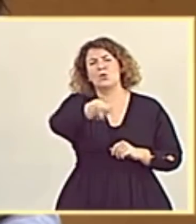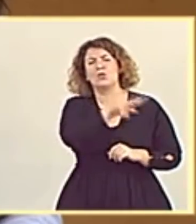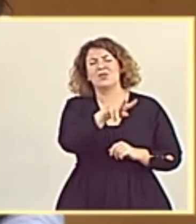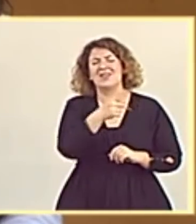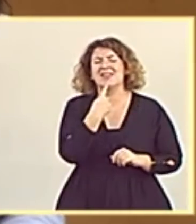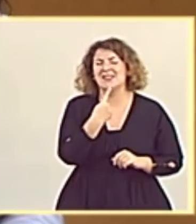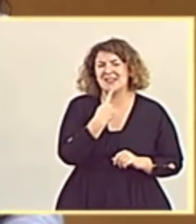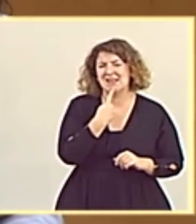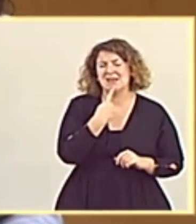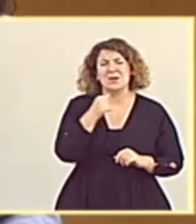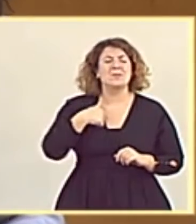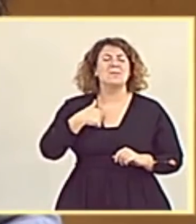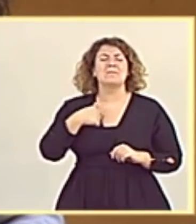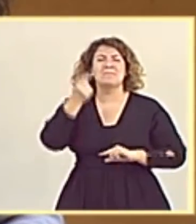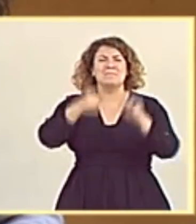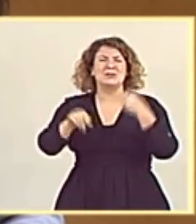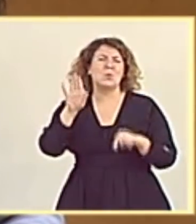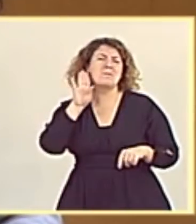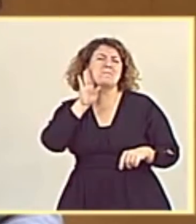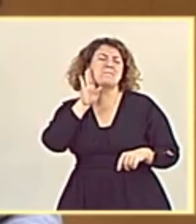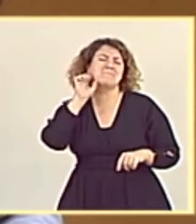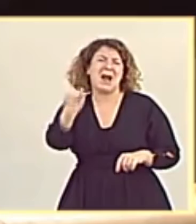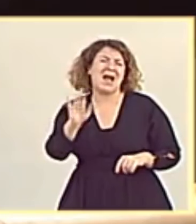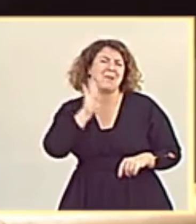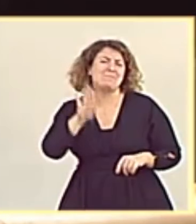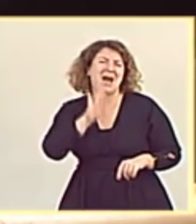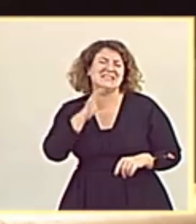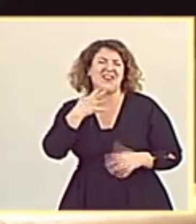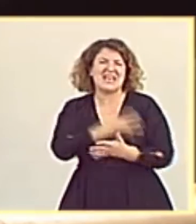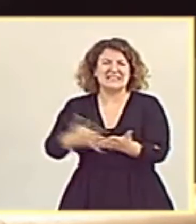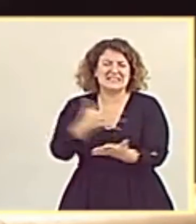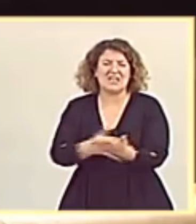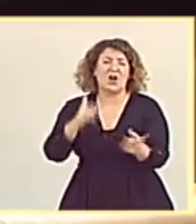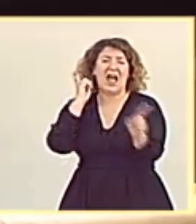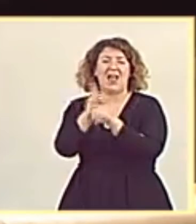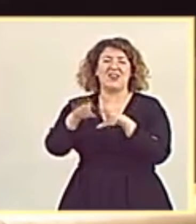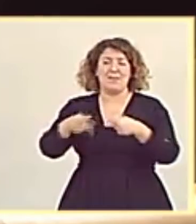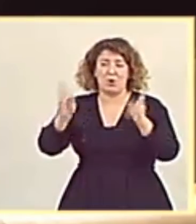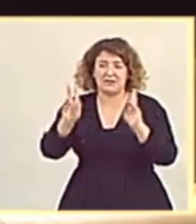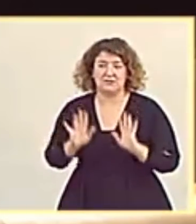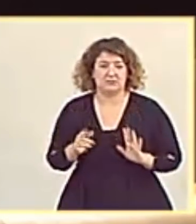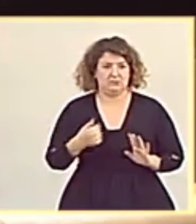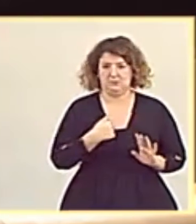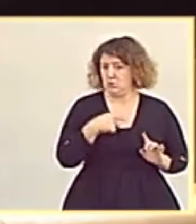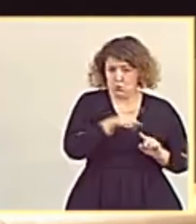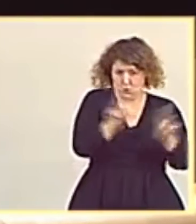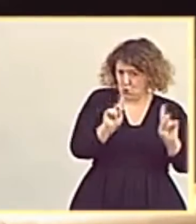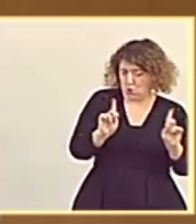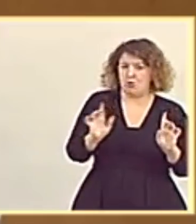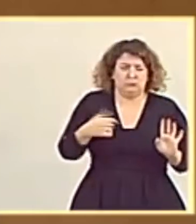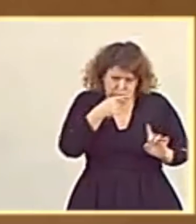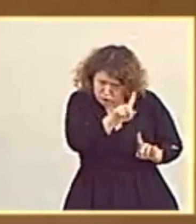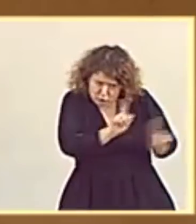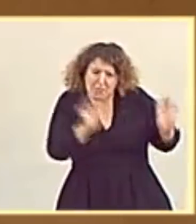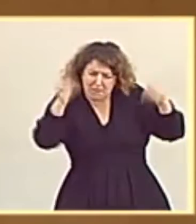presupuestos están manchados de sangre y que son antidemocráticos. Sí, lo han dicho el Partido Popular. Usted no, pero miembros